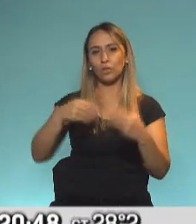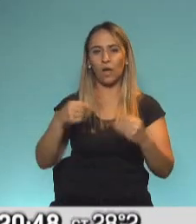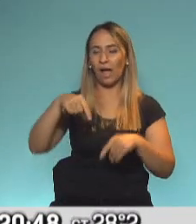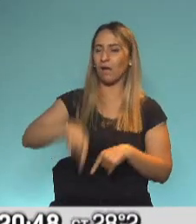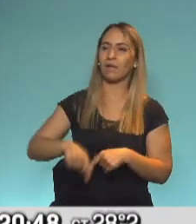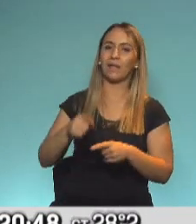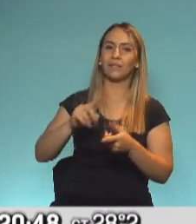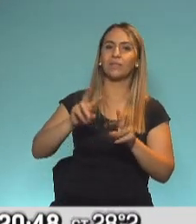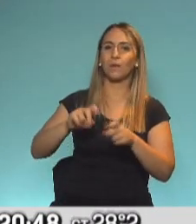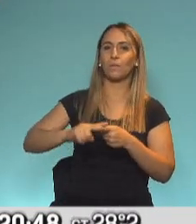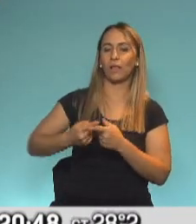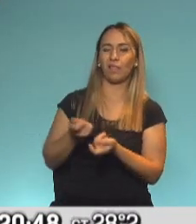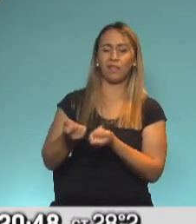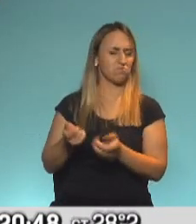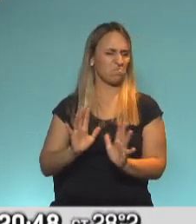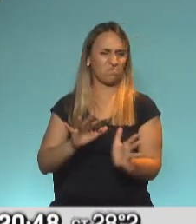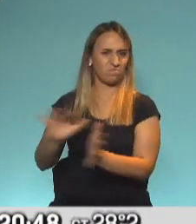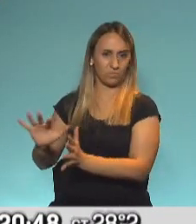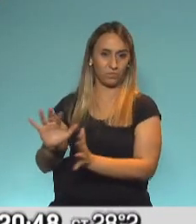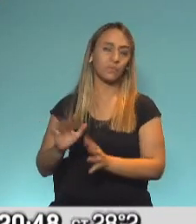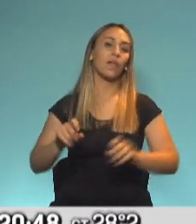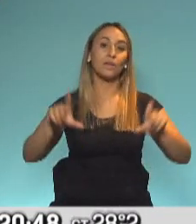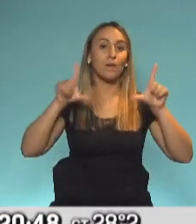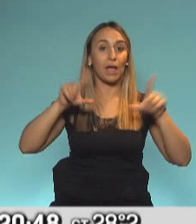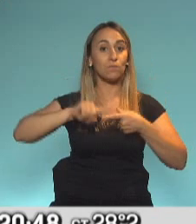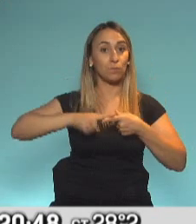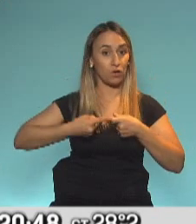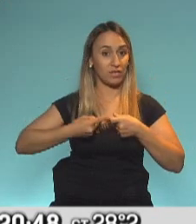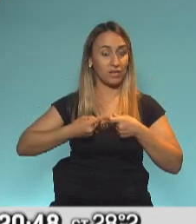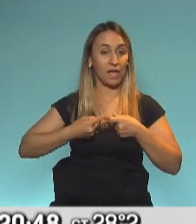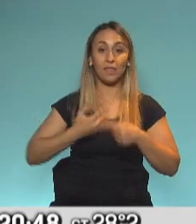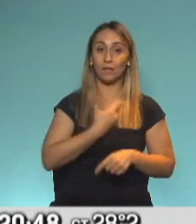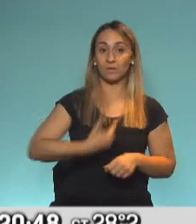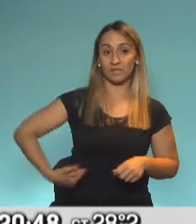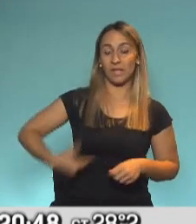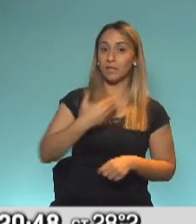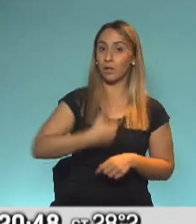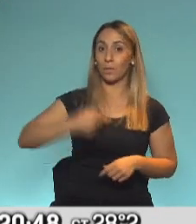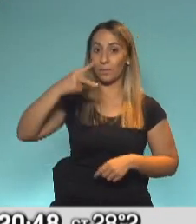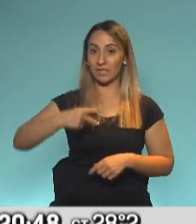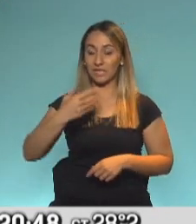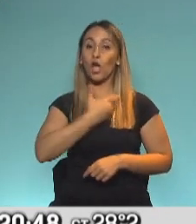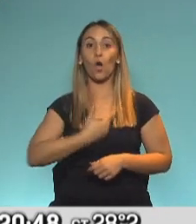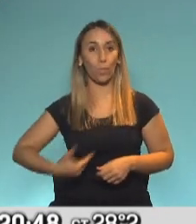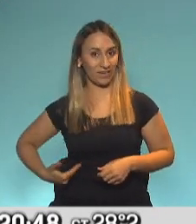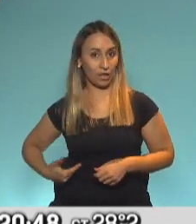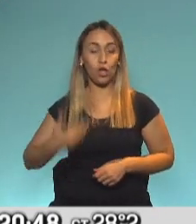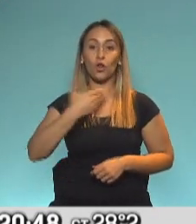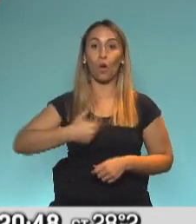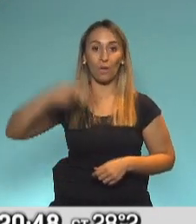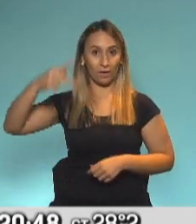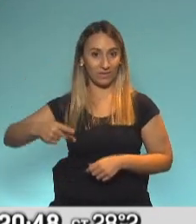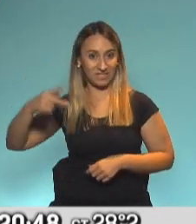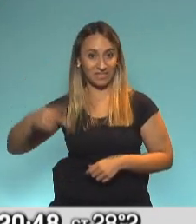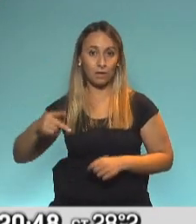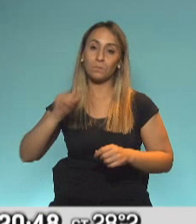políticas. Más allá de eso, la imagen política de presidente, vicepresidenta, gobernador, vicegobernadora,